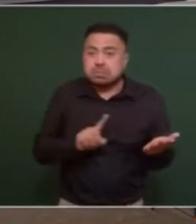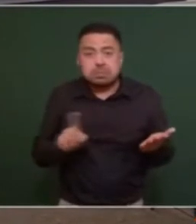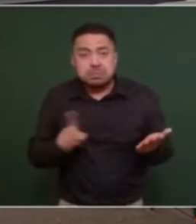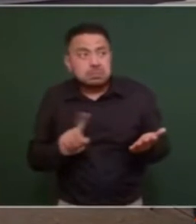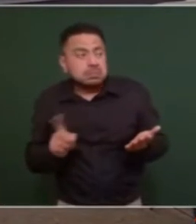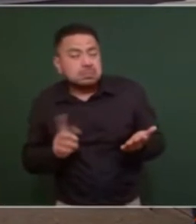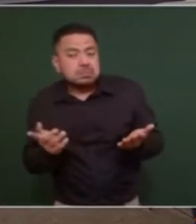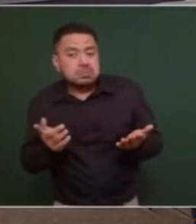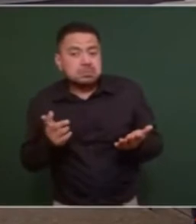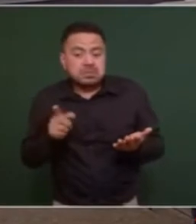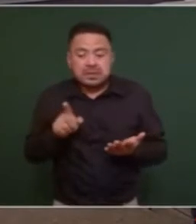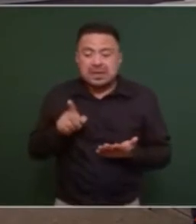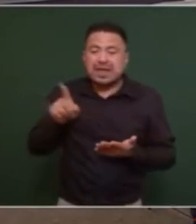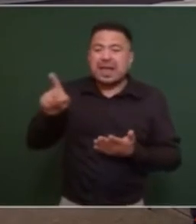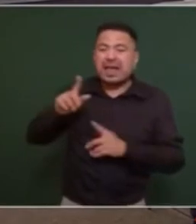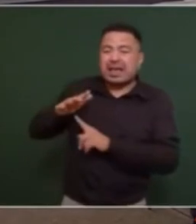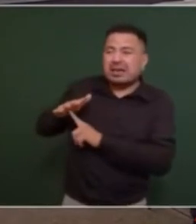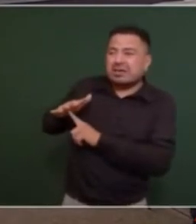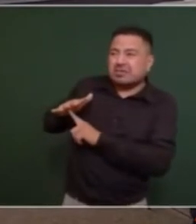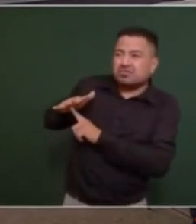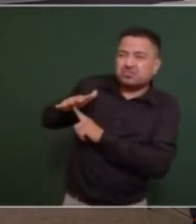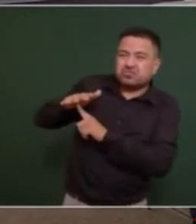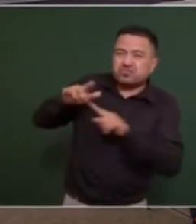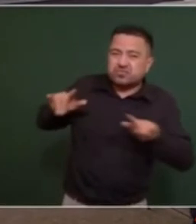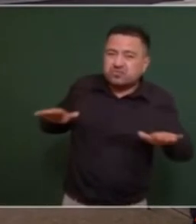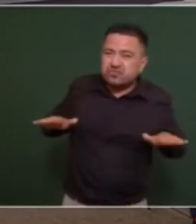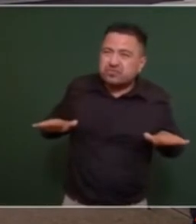Es el vuelo del avionete.